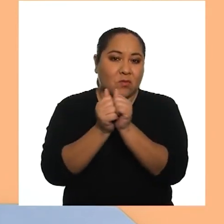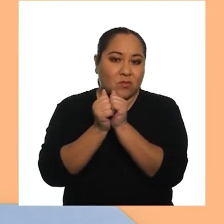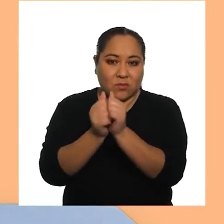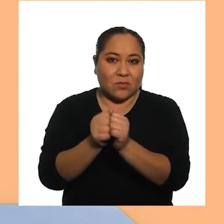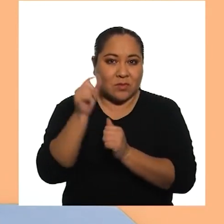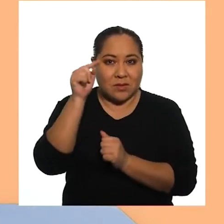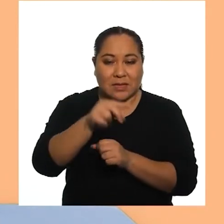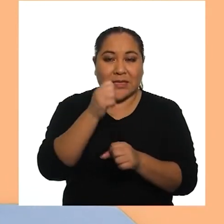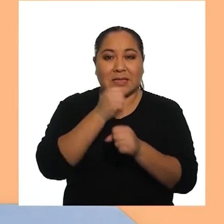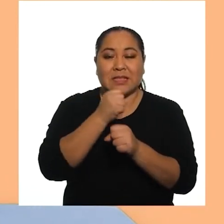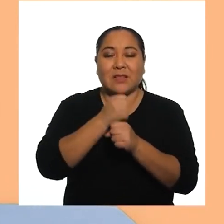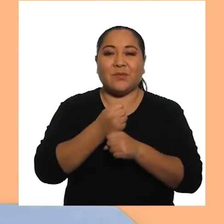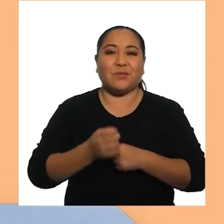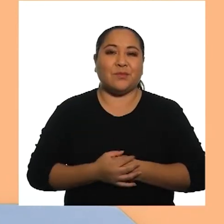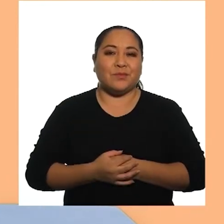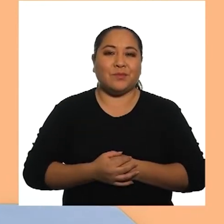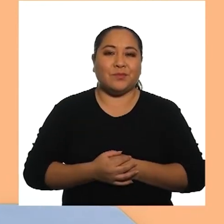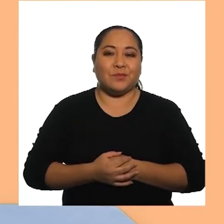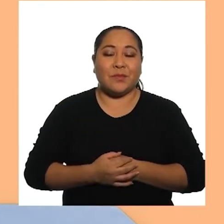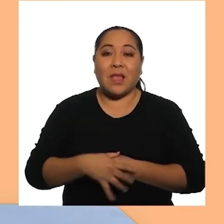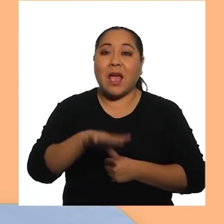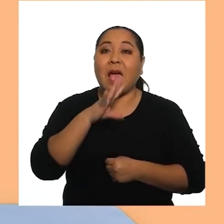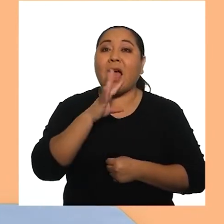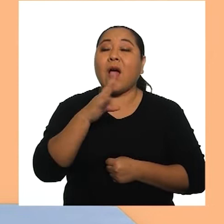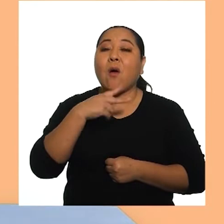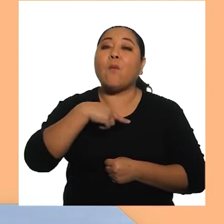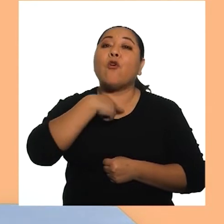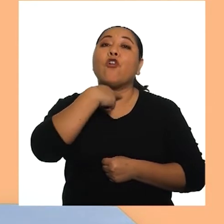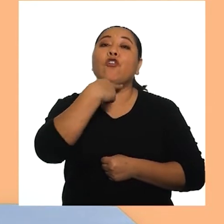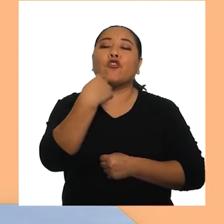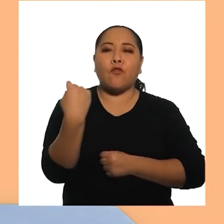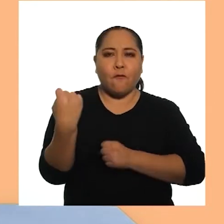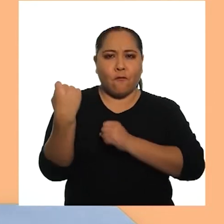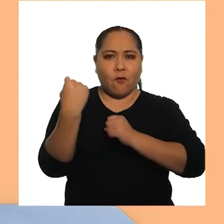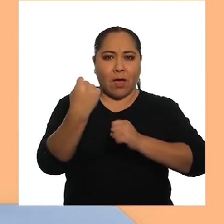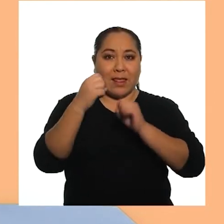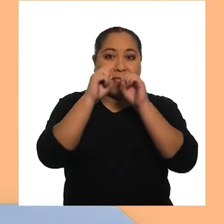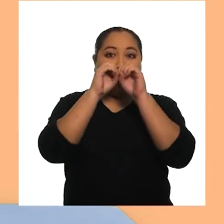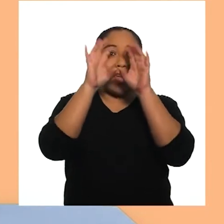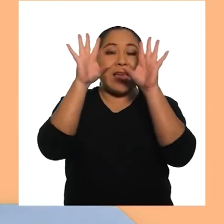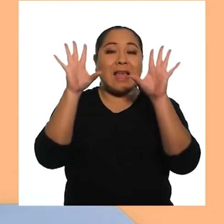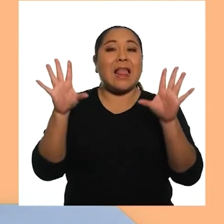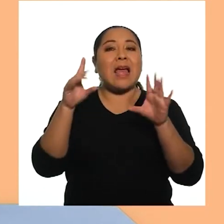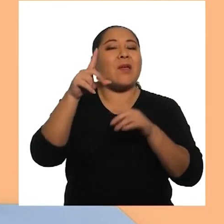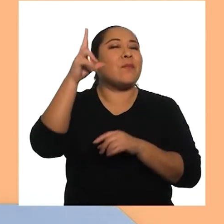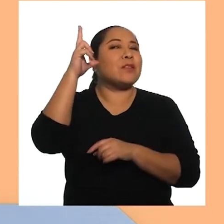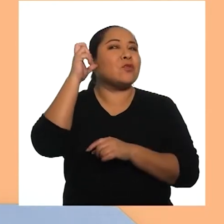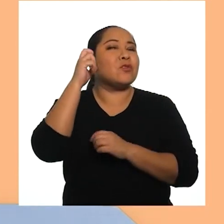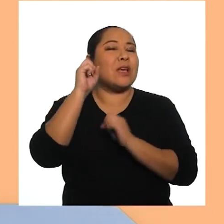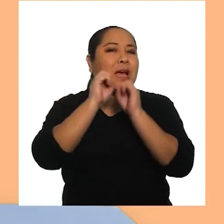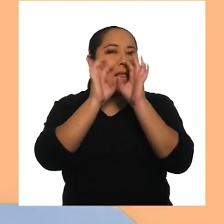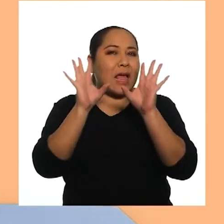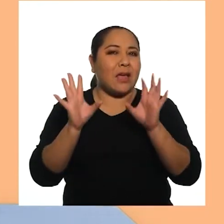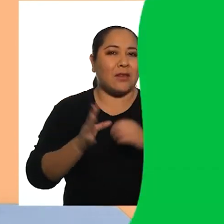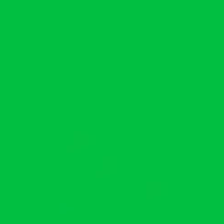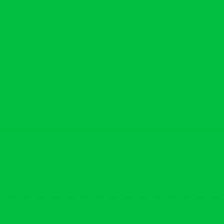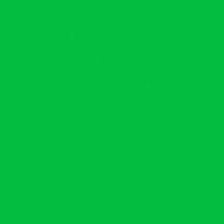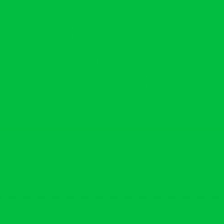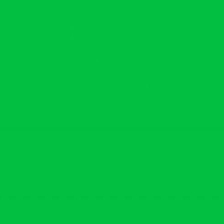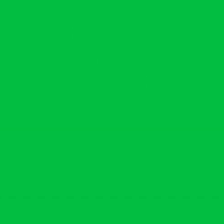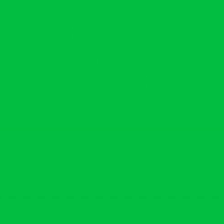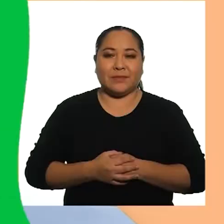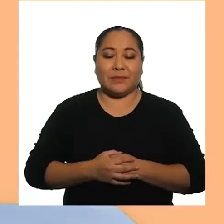acompañarlos en las actividades Háblale con un volumen alto y con claridad Para que pueda escucharte mejor